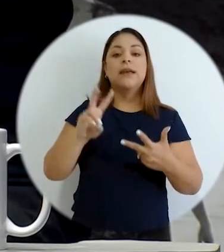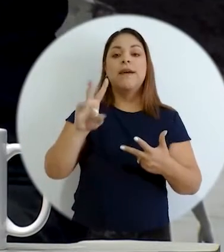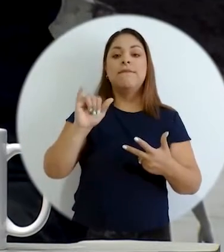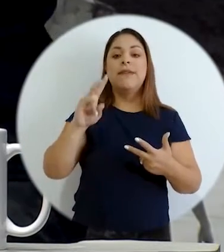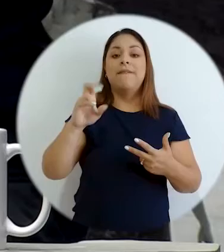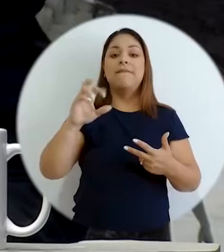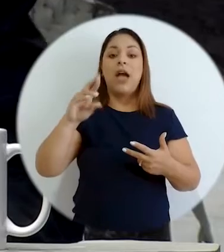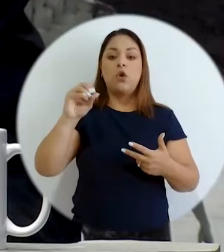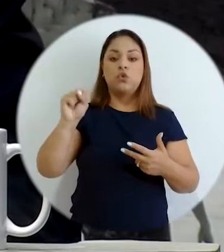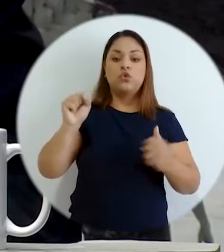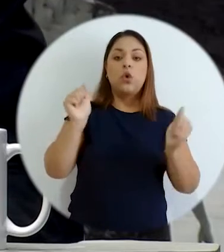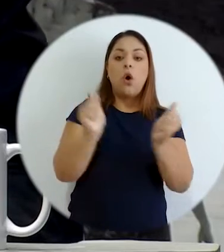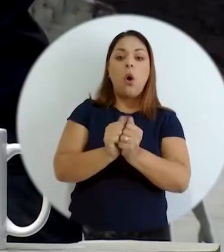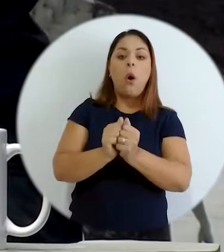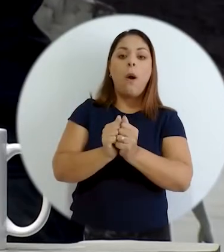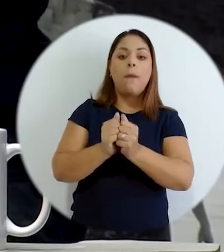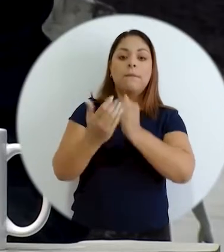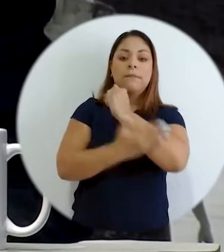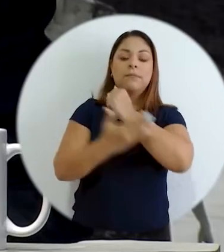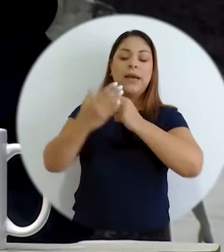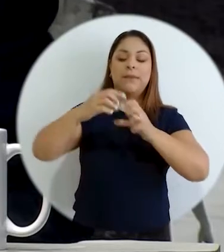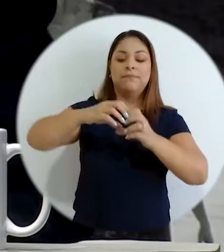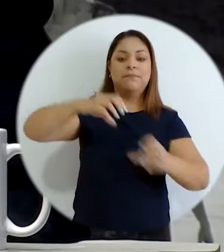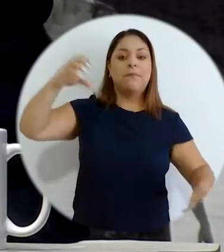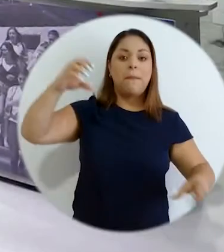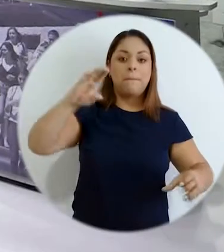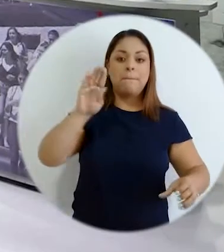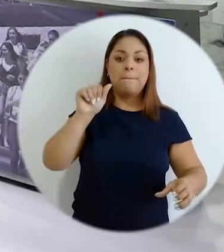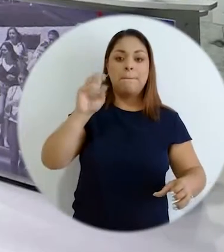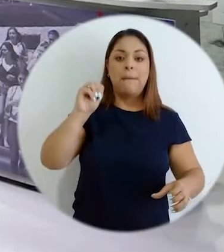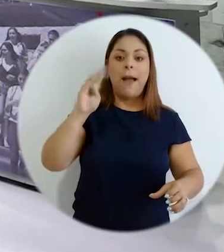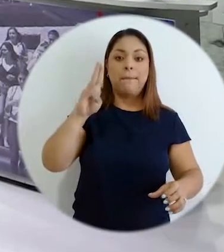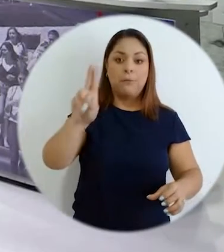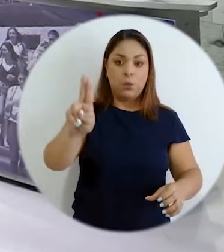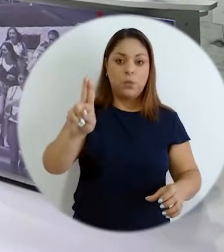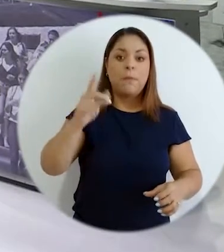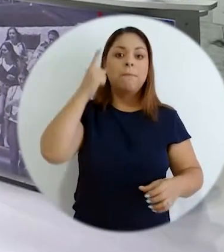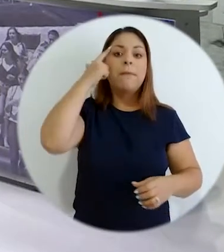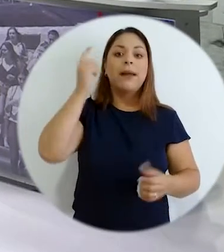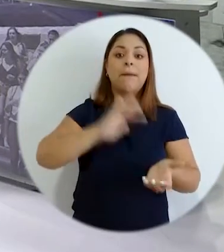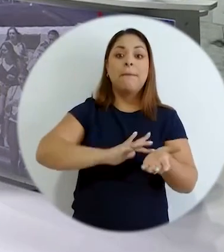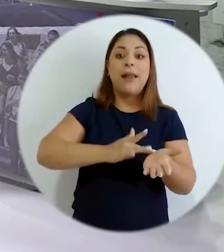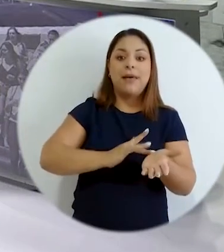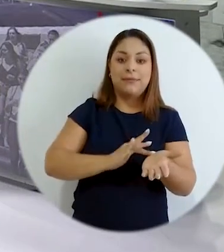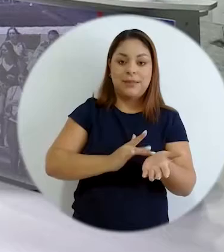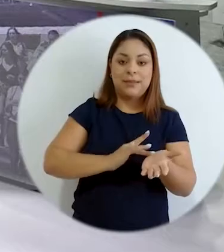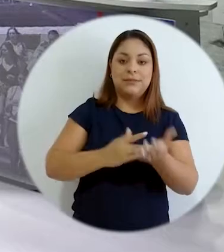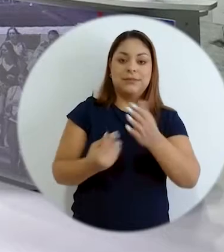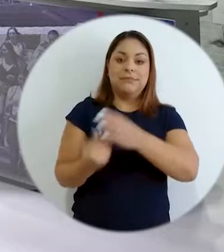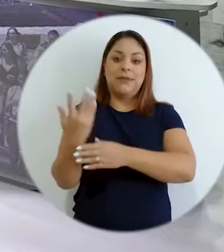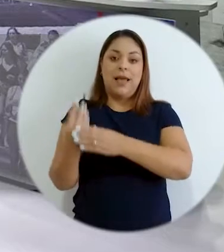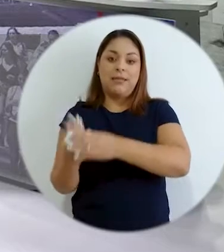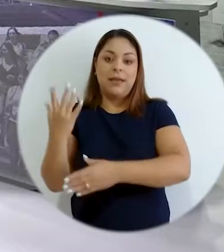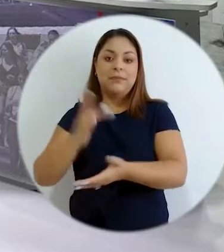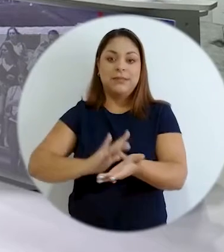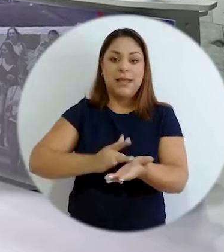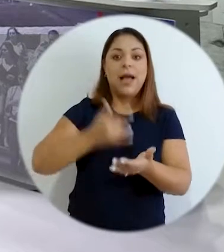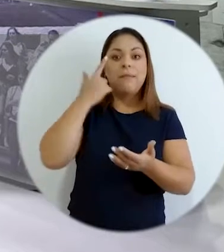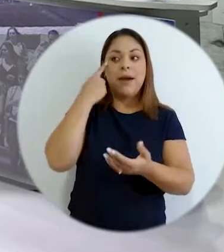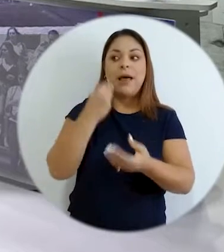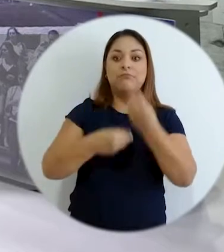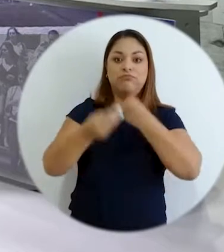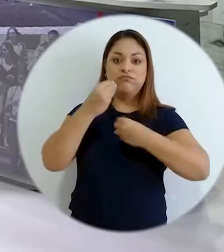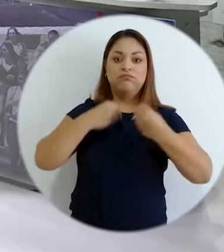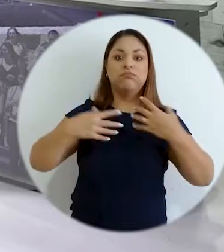permitido hacer viveros en bambú para producir plantas medicinales porque ahora la corriente es consumir plantas medicinales para